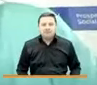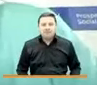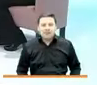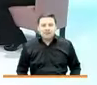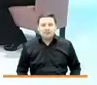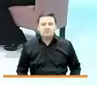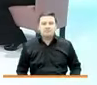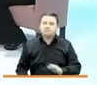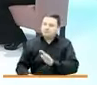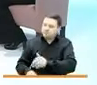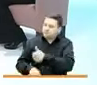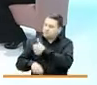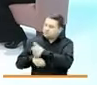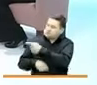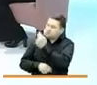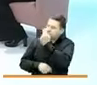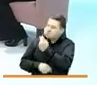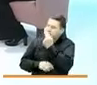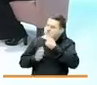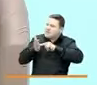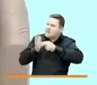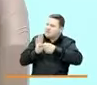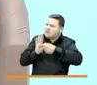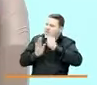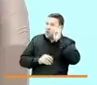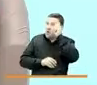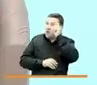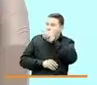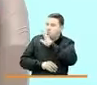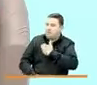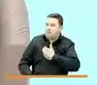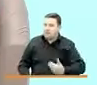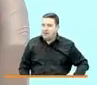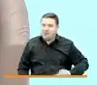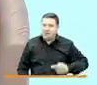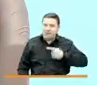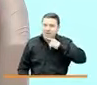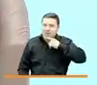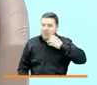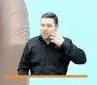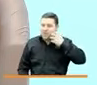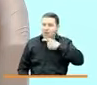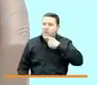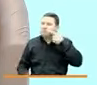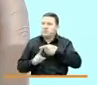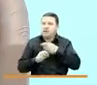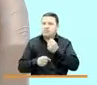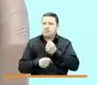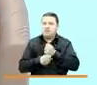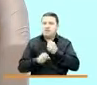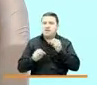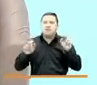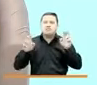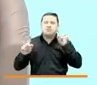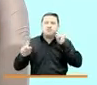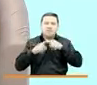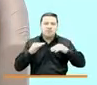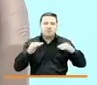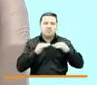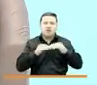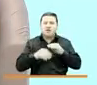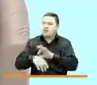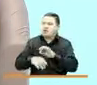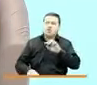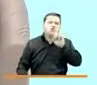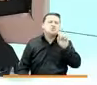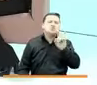Directora, uno de los compromisos significativos del gobierno del presidente Duque ha sido trabajar por el tema de equidad. Doctora Susana,